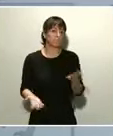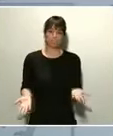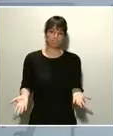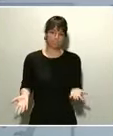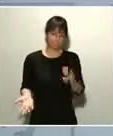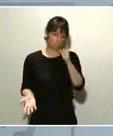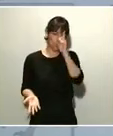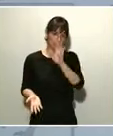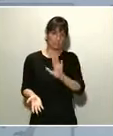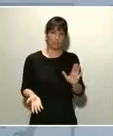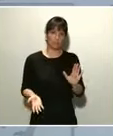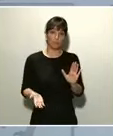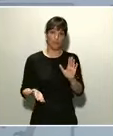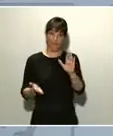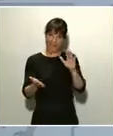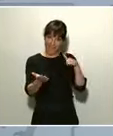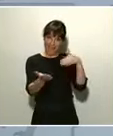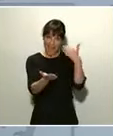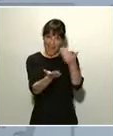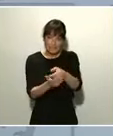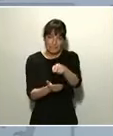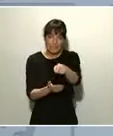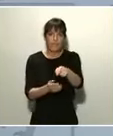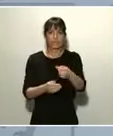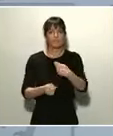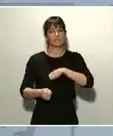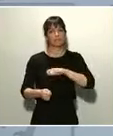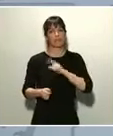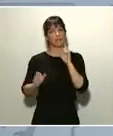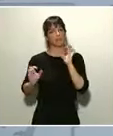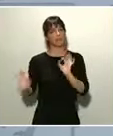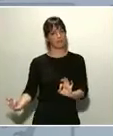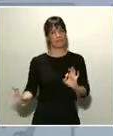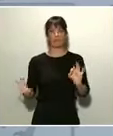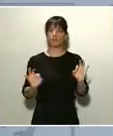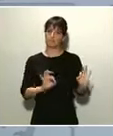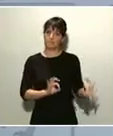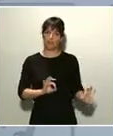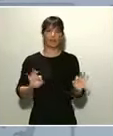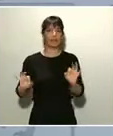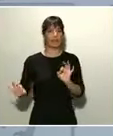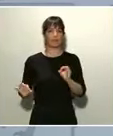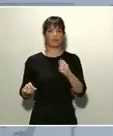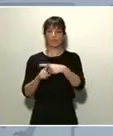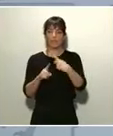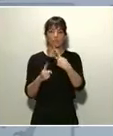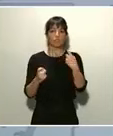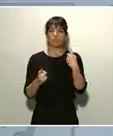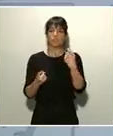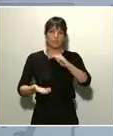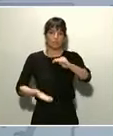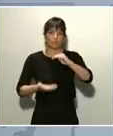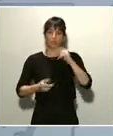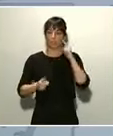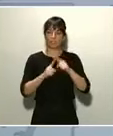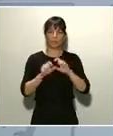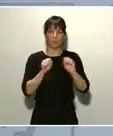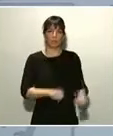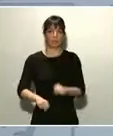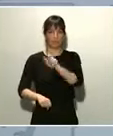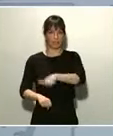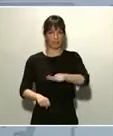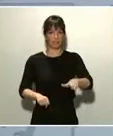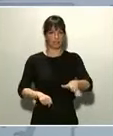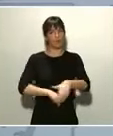mientras tanto, España se tiene que preparar y dotar de todo el material necesario para proteger a sus conciudadanos. Y en eso está el Gobierno de España.